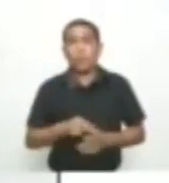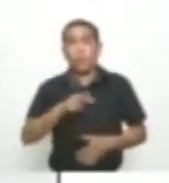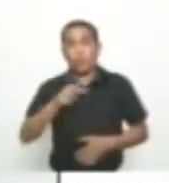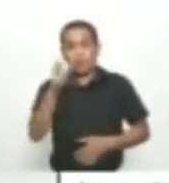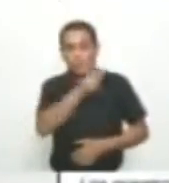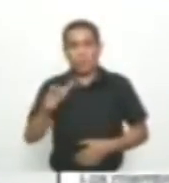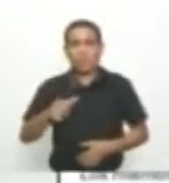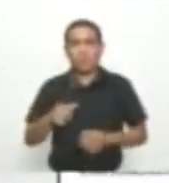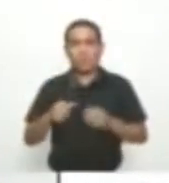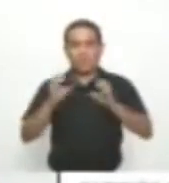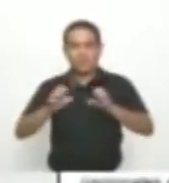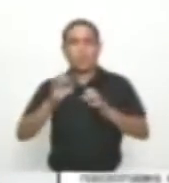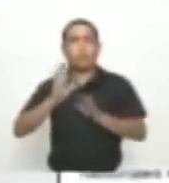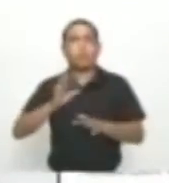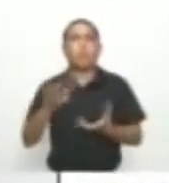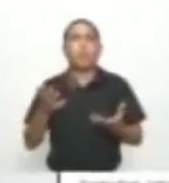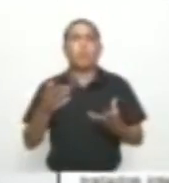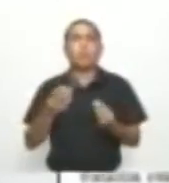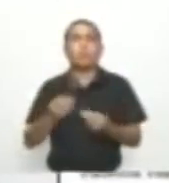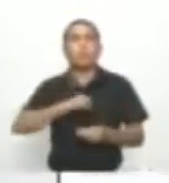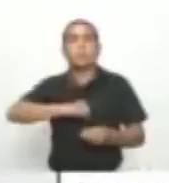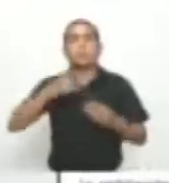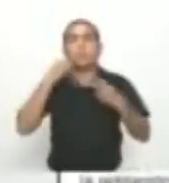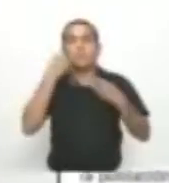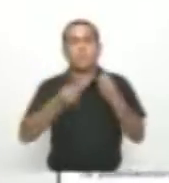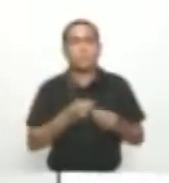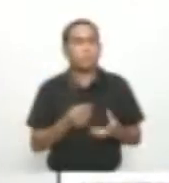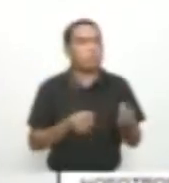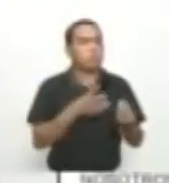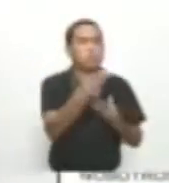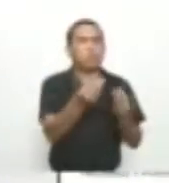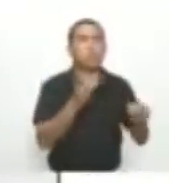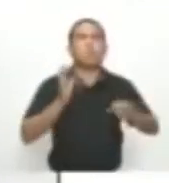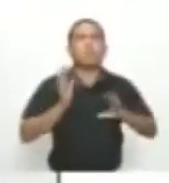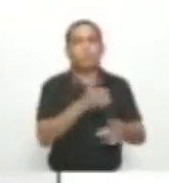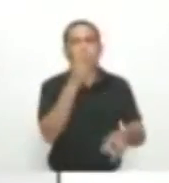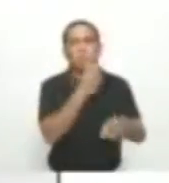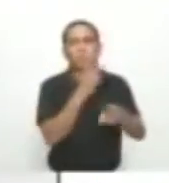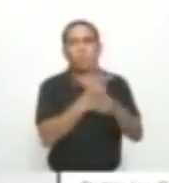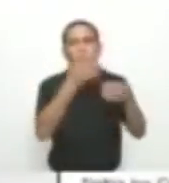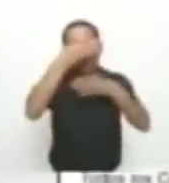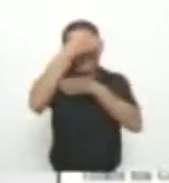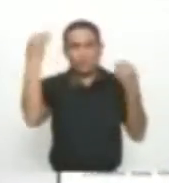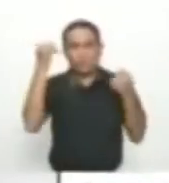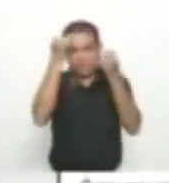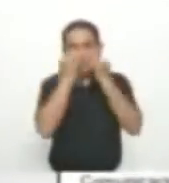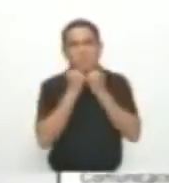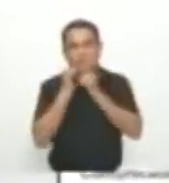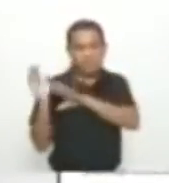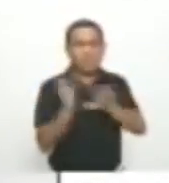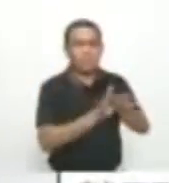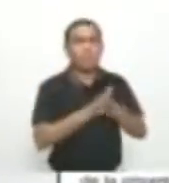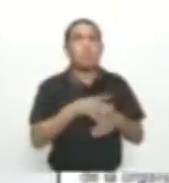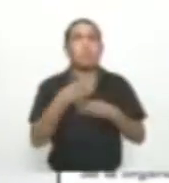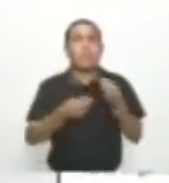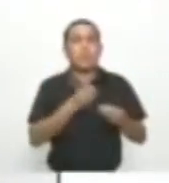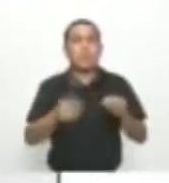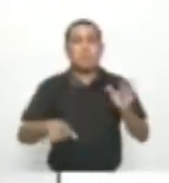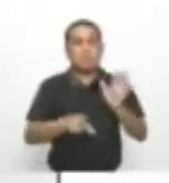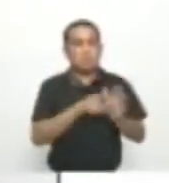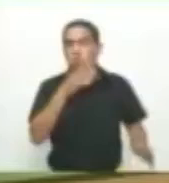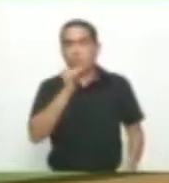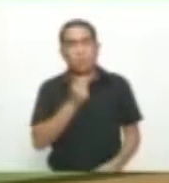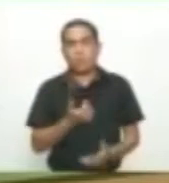derechos humanos Son grupos paramilitares Con estructuras definidas Al servicio de organizaciones de extrema derecha Que están en la legalidad